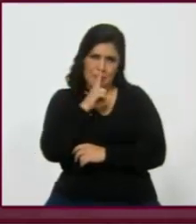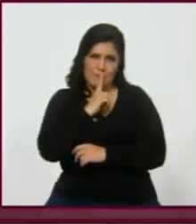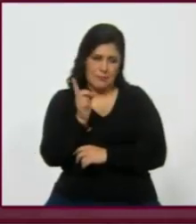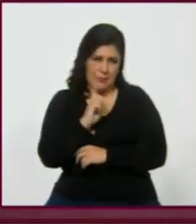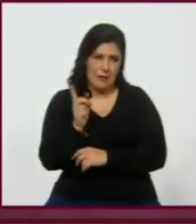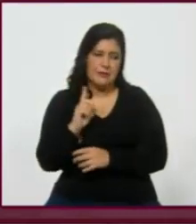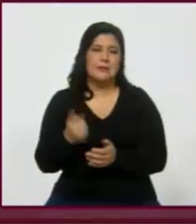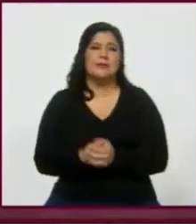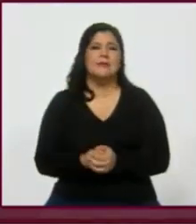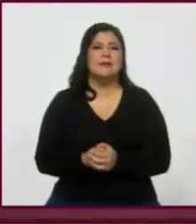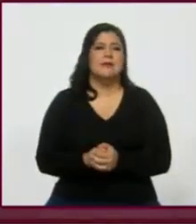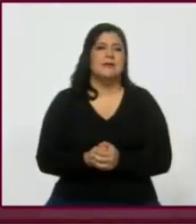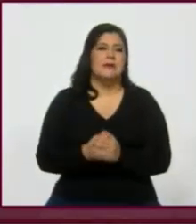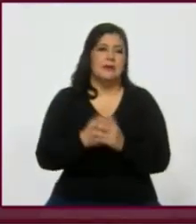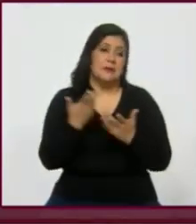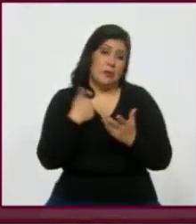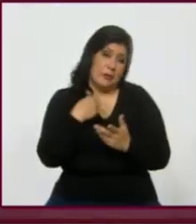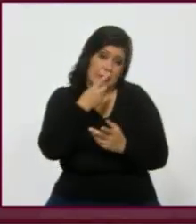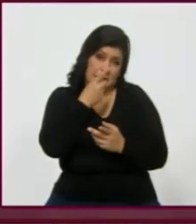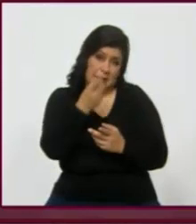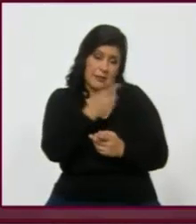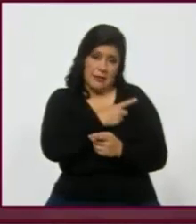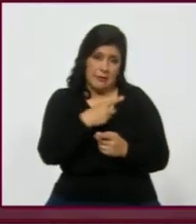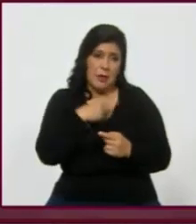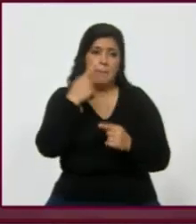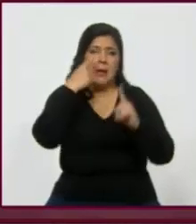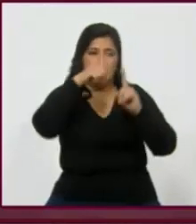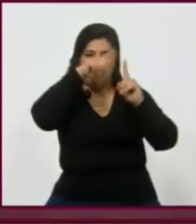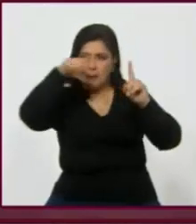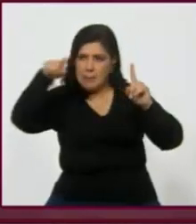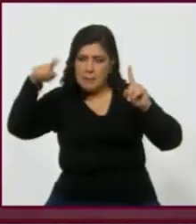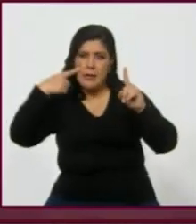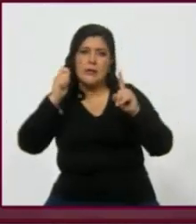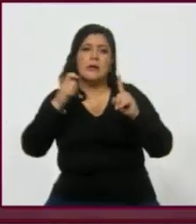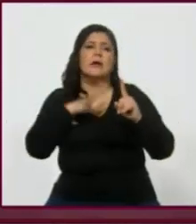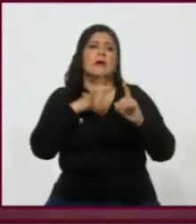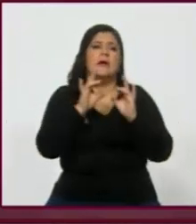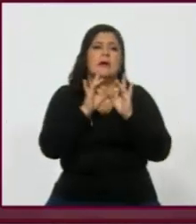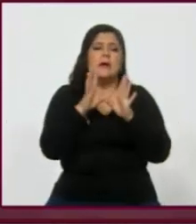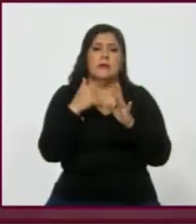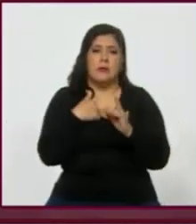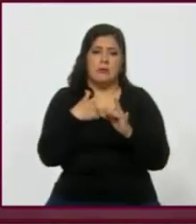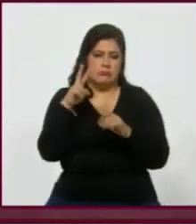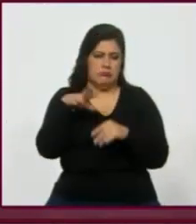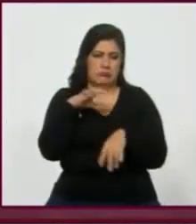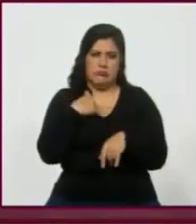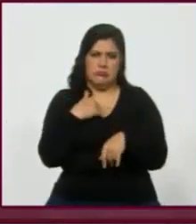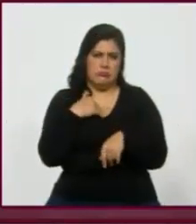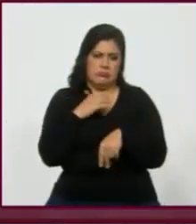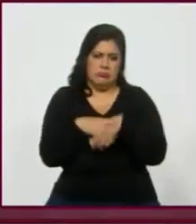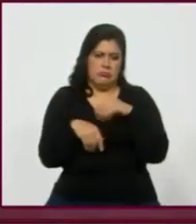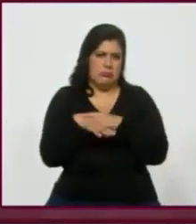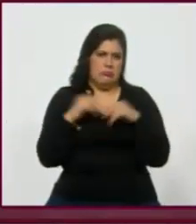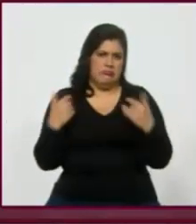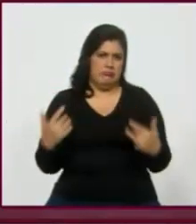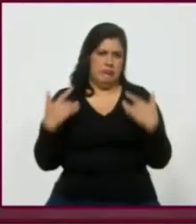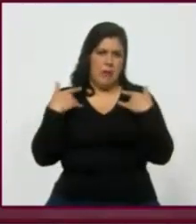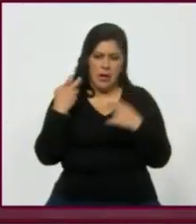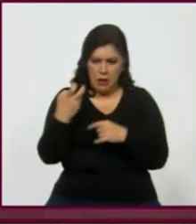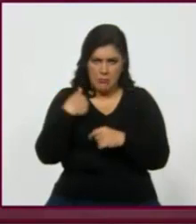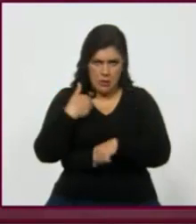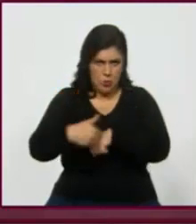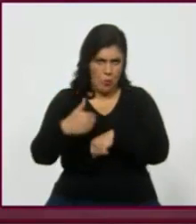digo, tengo que decirlo, ya lo tenemos en el gráfico, pero hicieron un deslín de ellos, diciendo ese no es nuestro número.